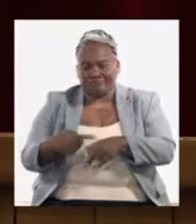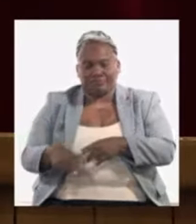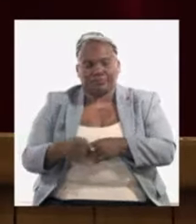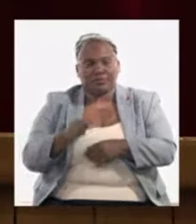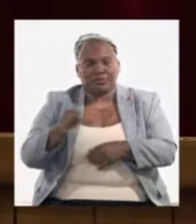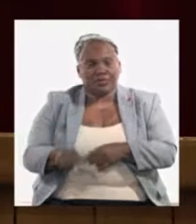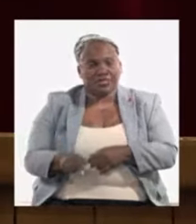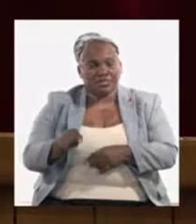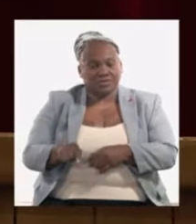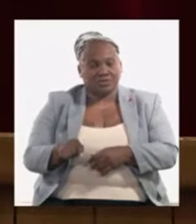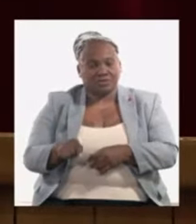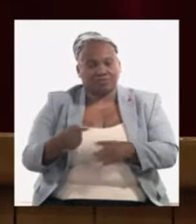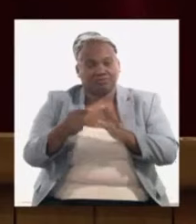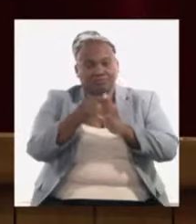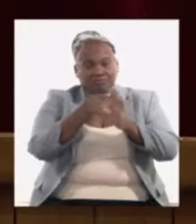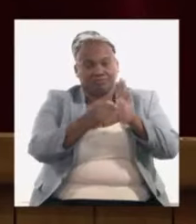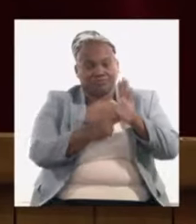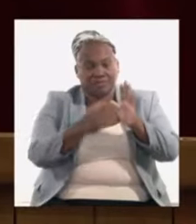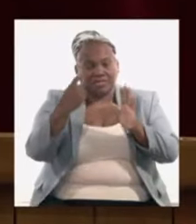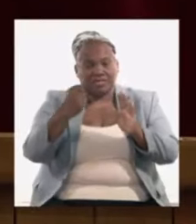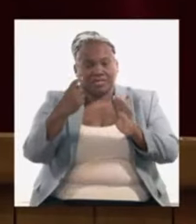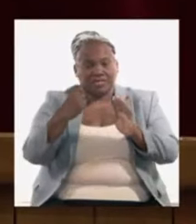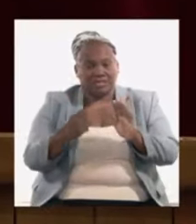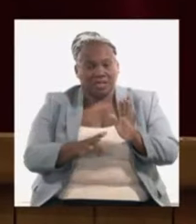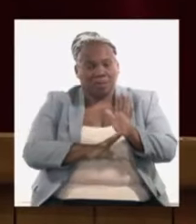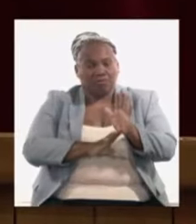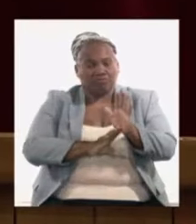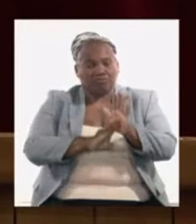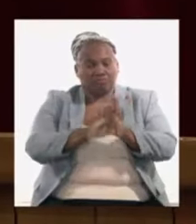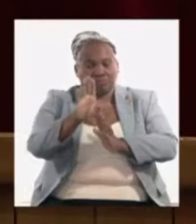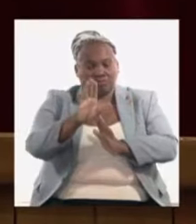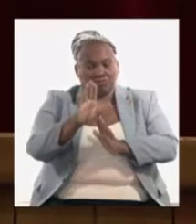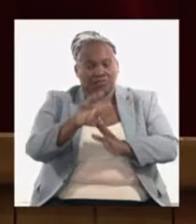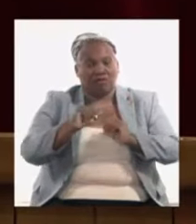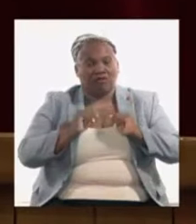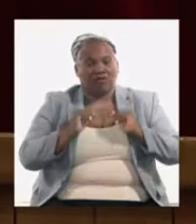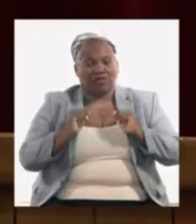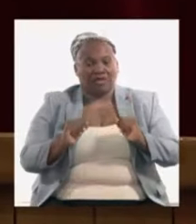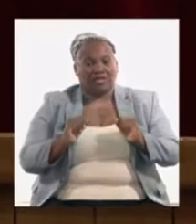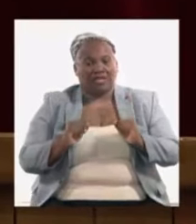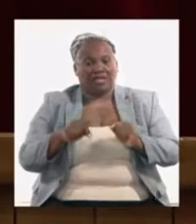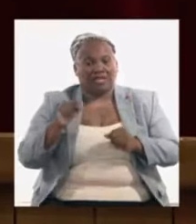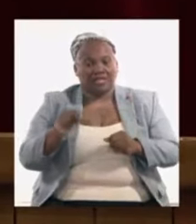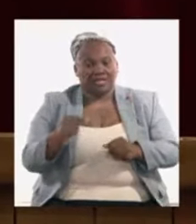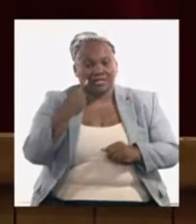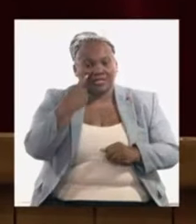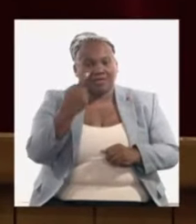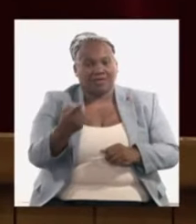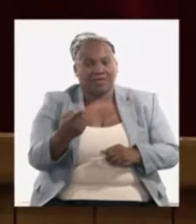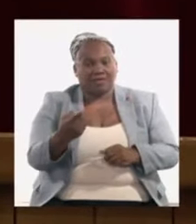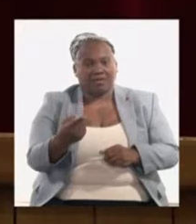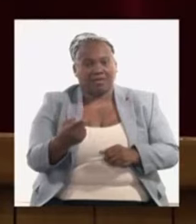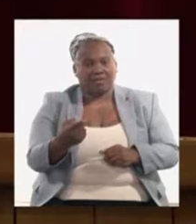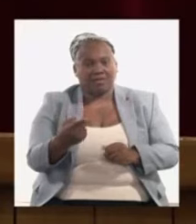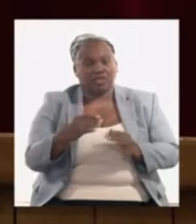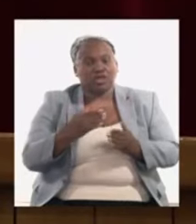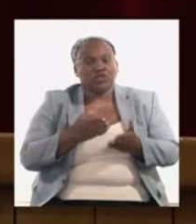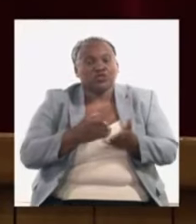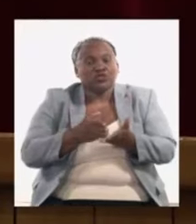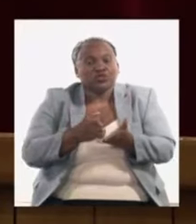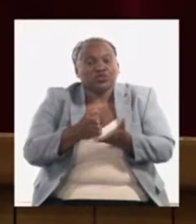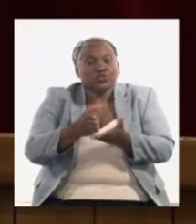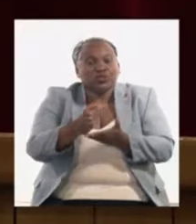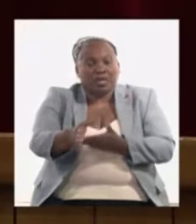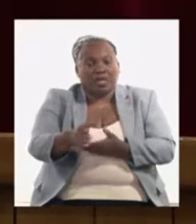aspectos en los que necesitamos avances más tangibles y sostenibles no solamente tangibles sino sostenibles en el